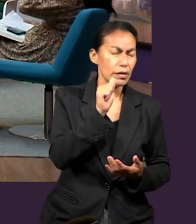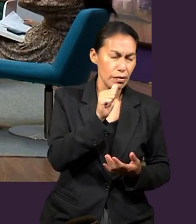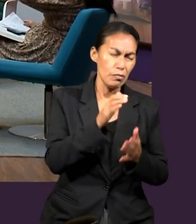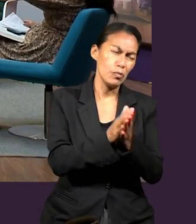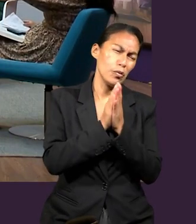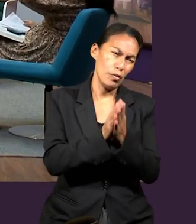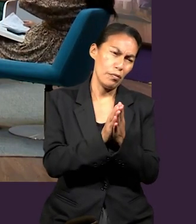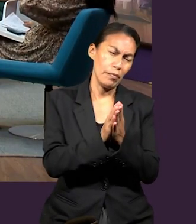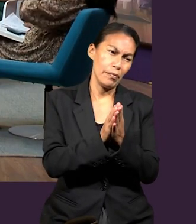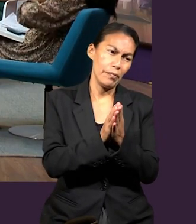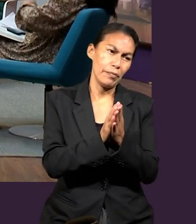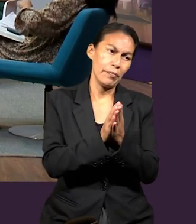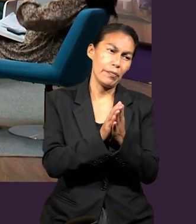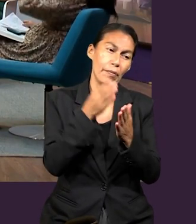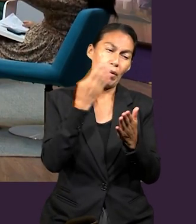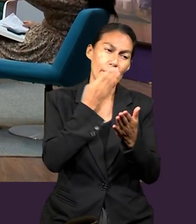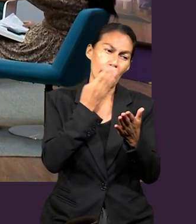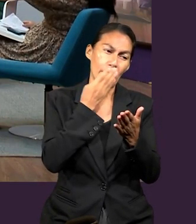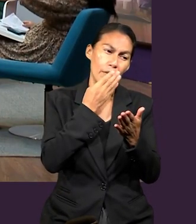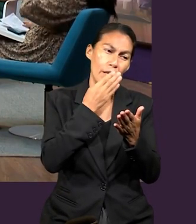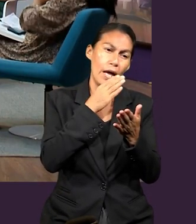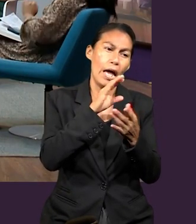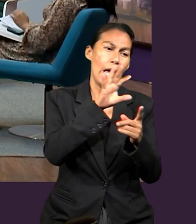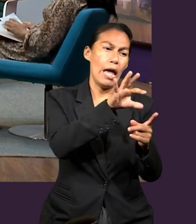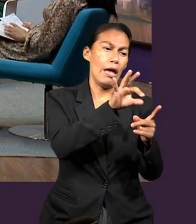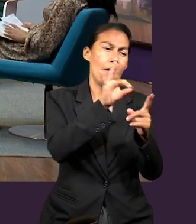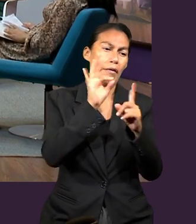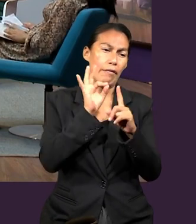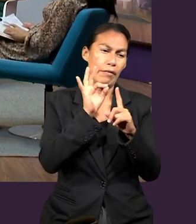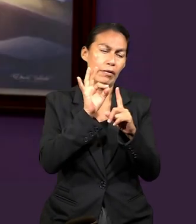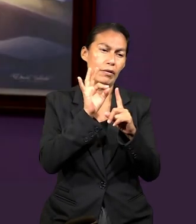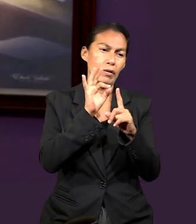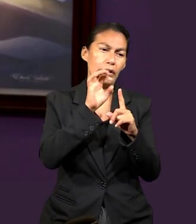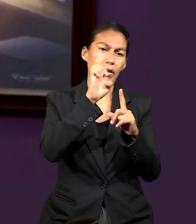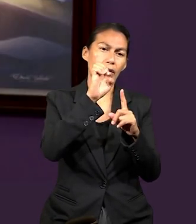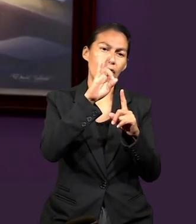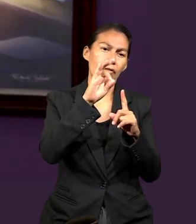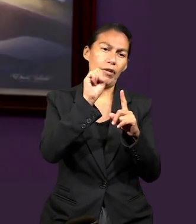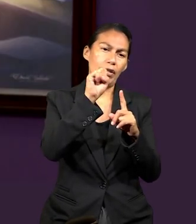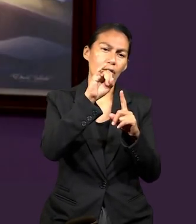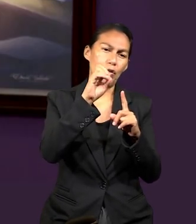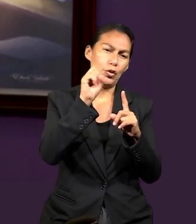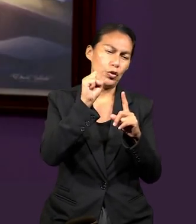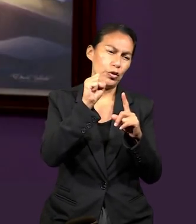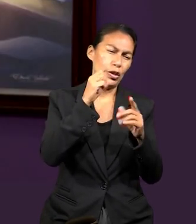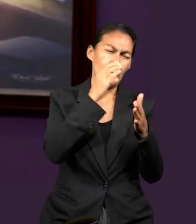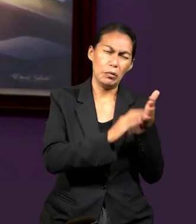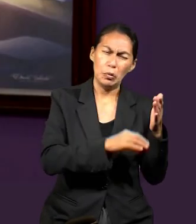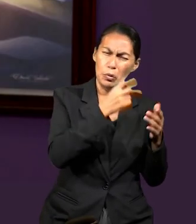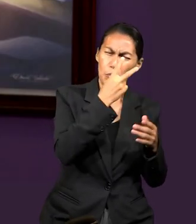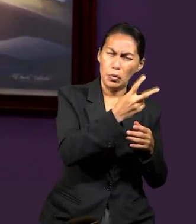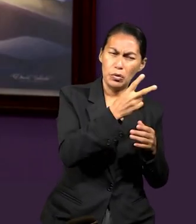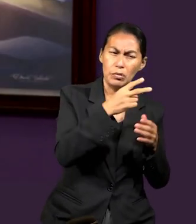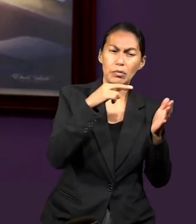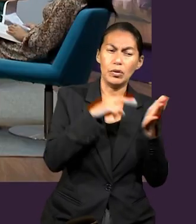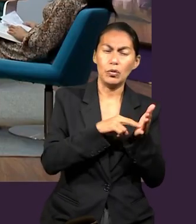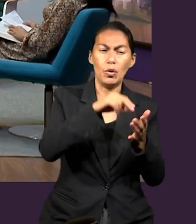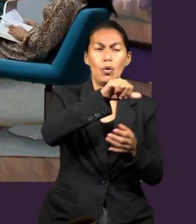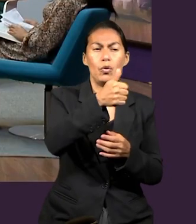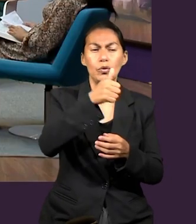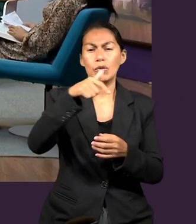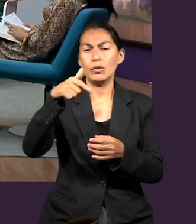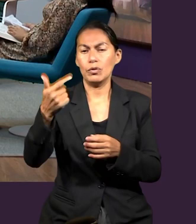pueda darle lectura al libro de los Efesios en el capítulo 2, versículos